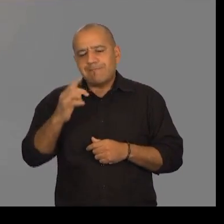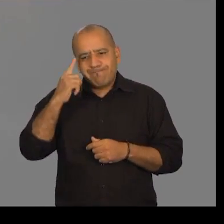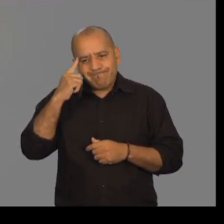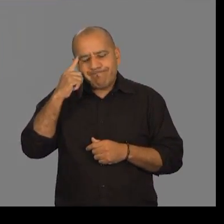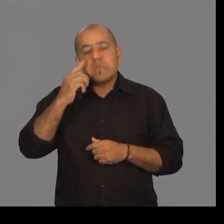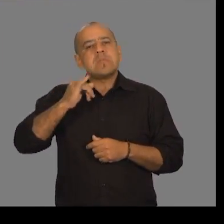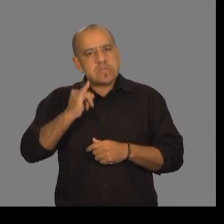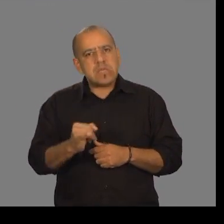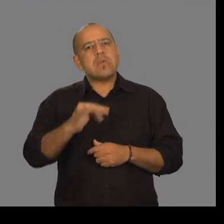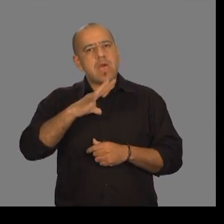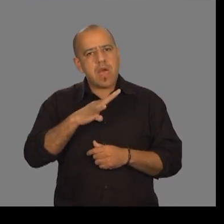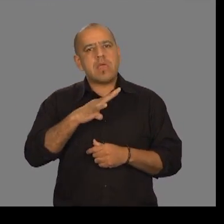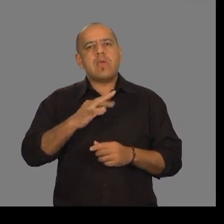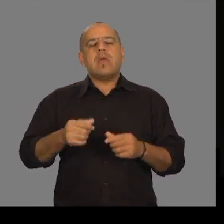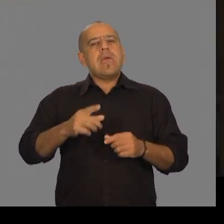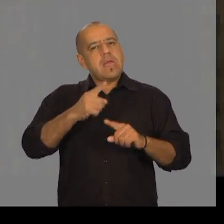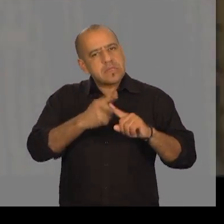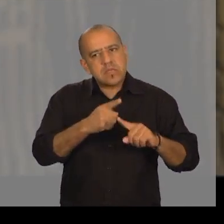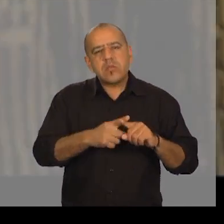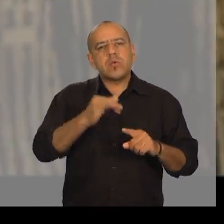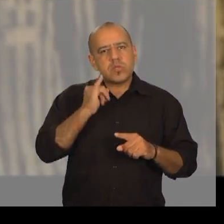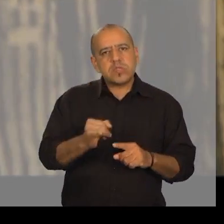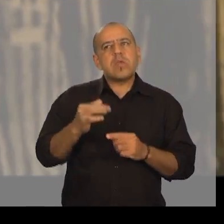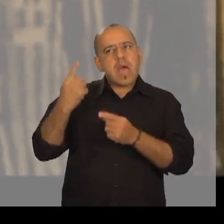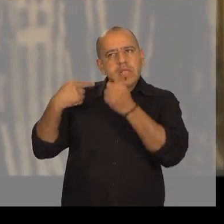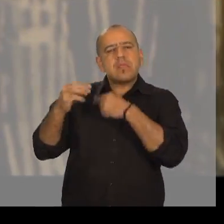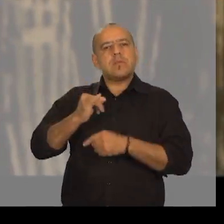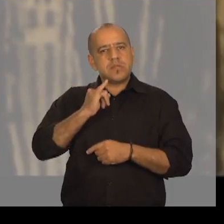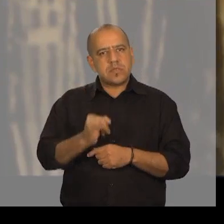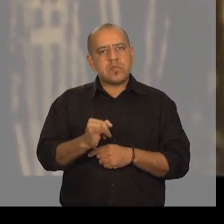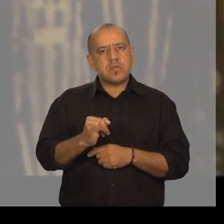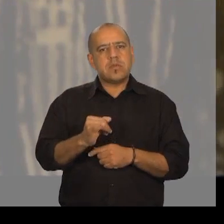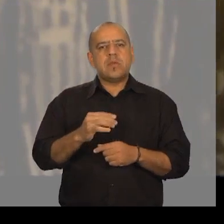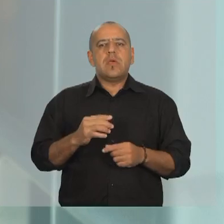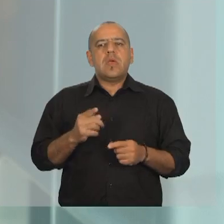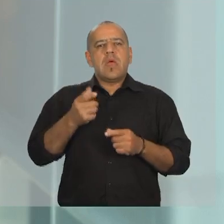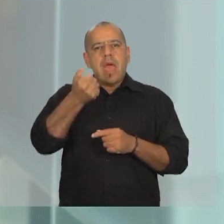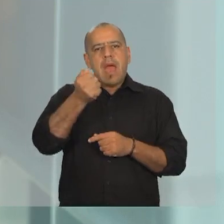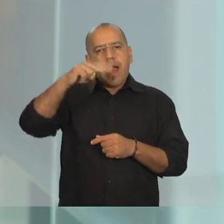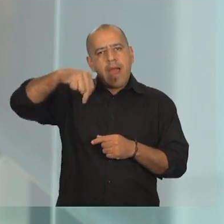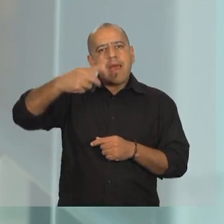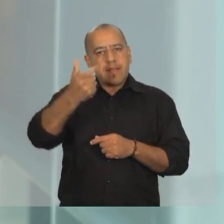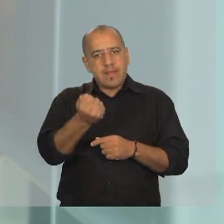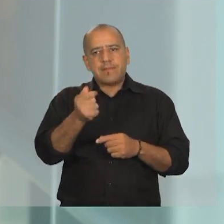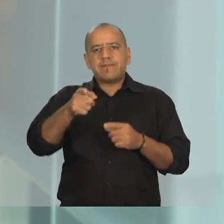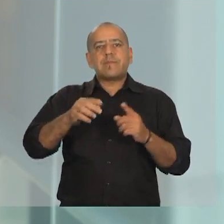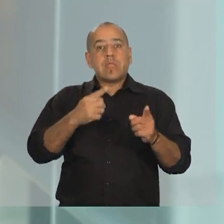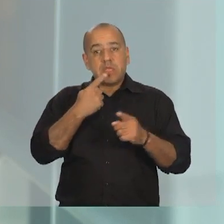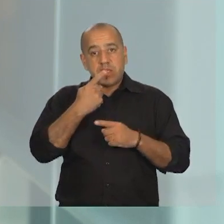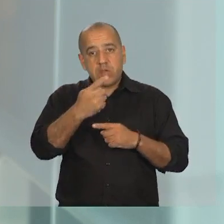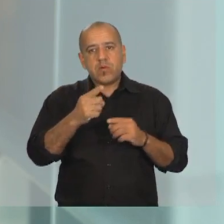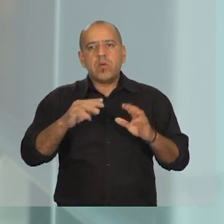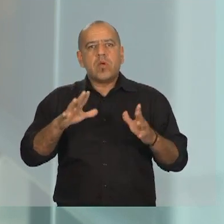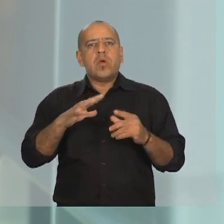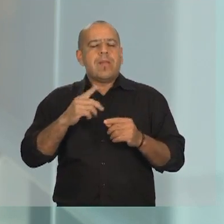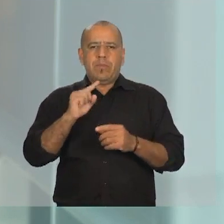contestarme a mí misma que sí, que existió todo este infierno. Ana Vinokur, emblema